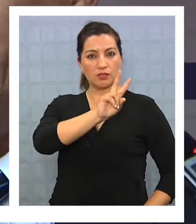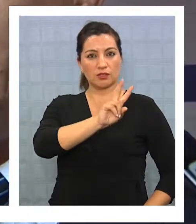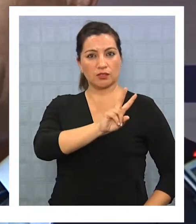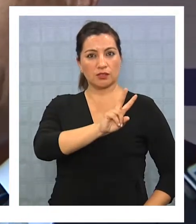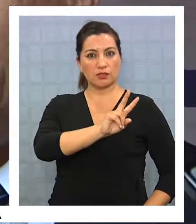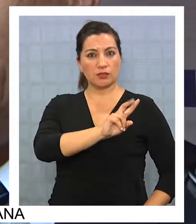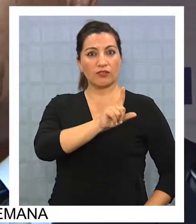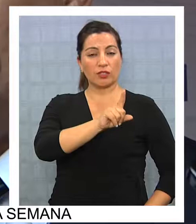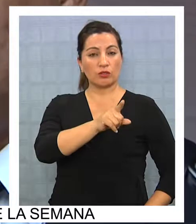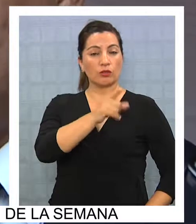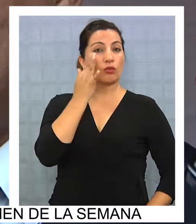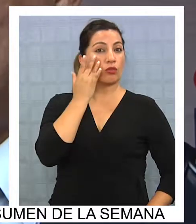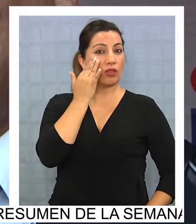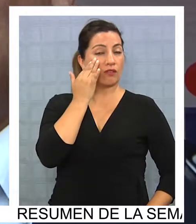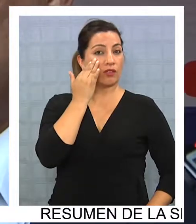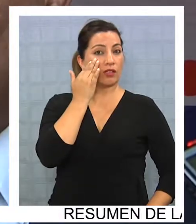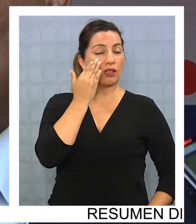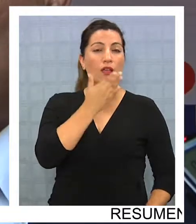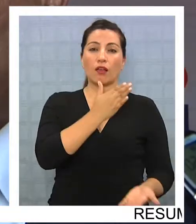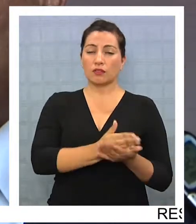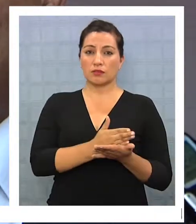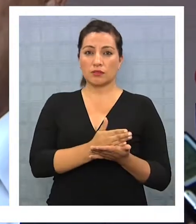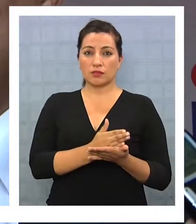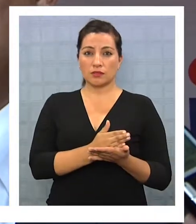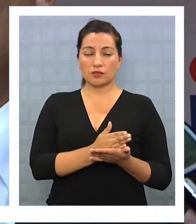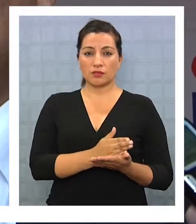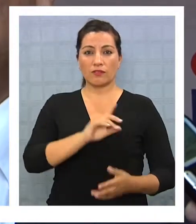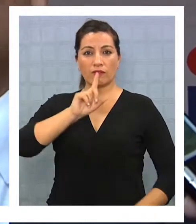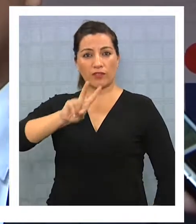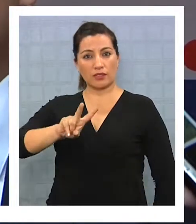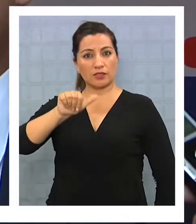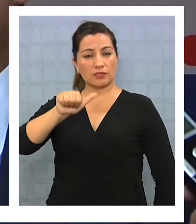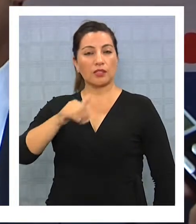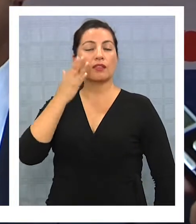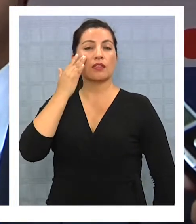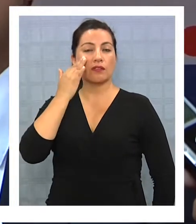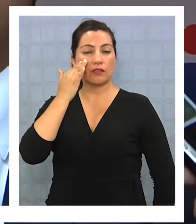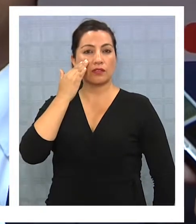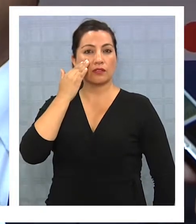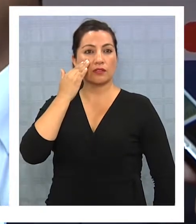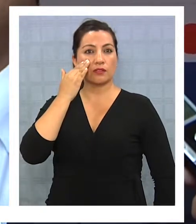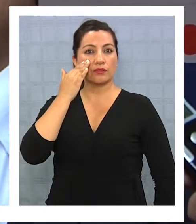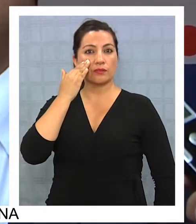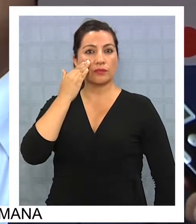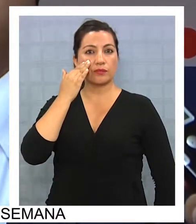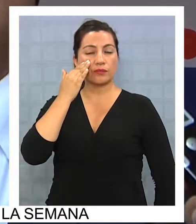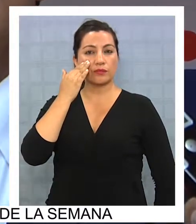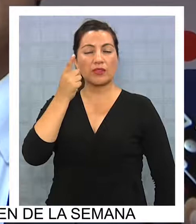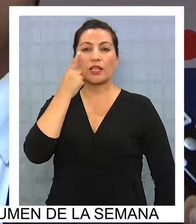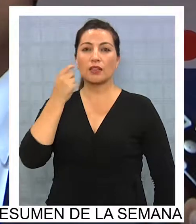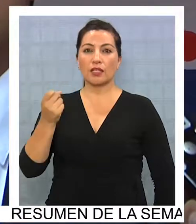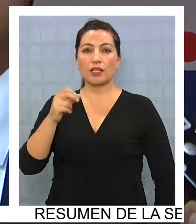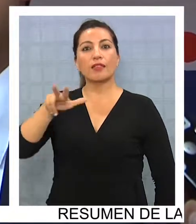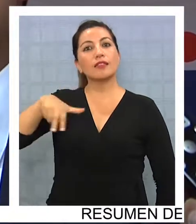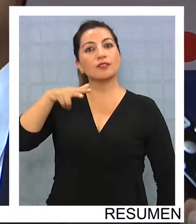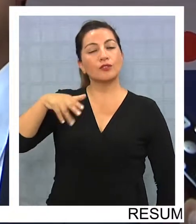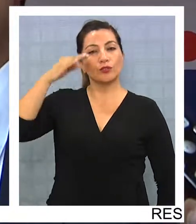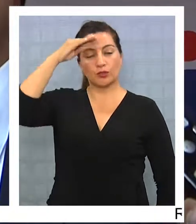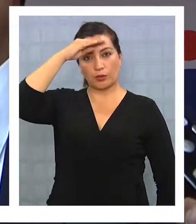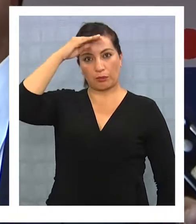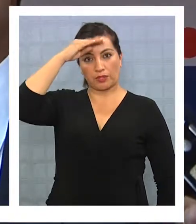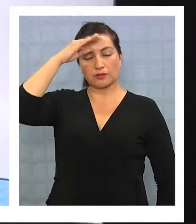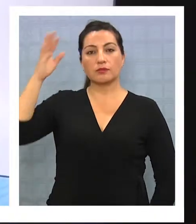entre el 21 de abril y el 26 de abril, los van a tener el día